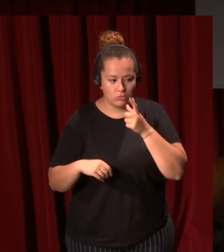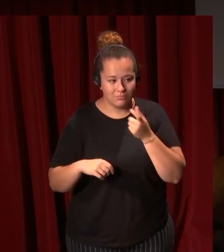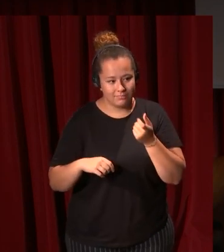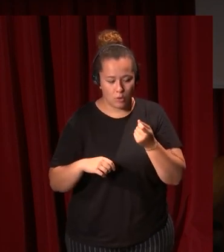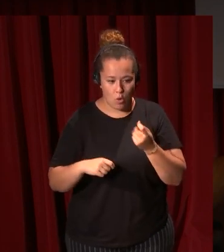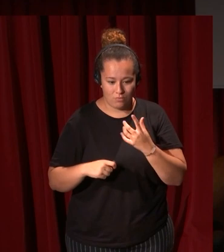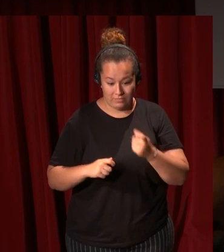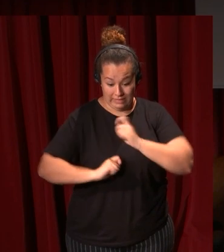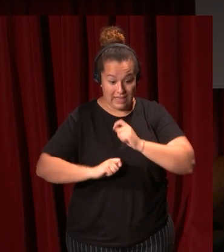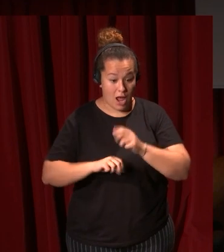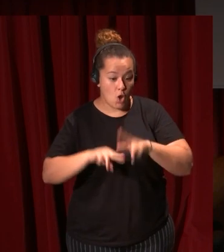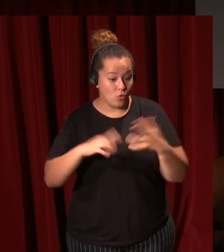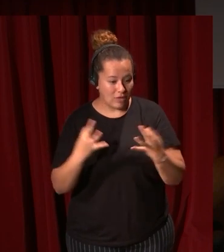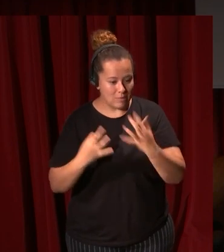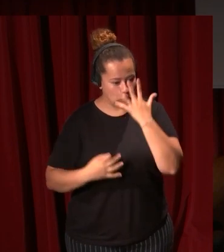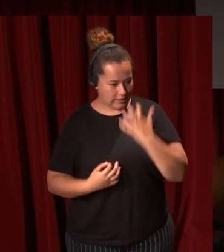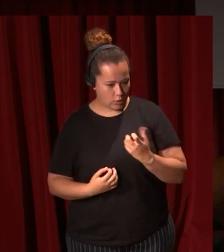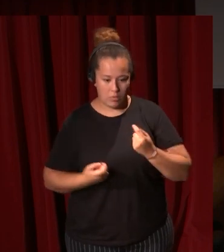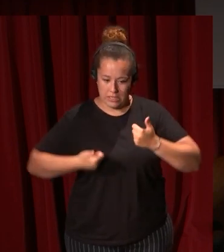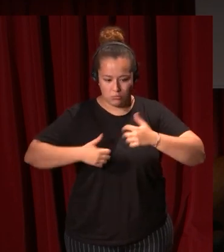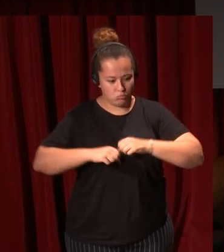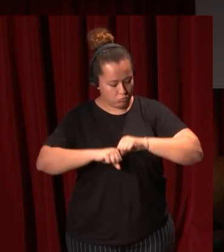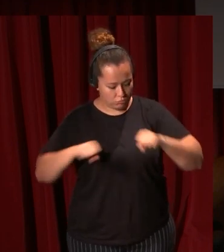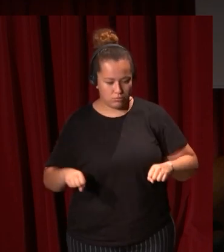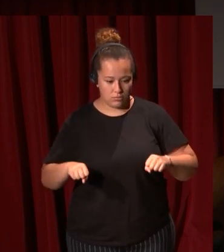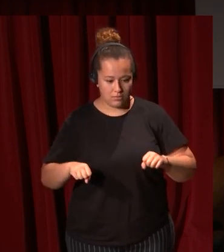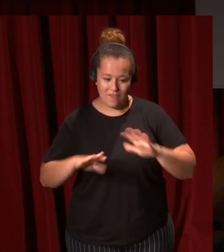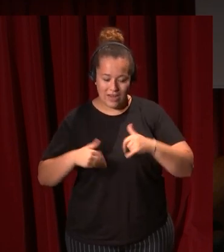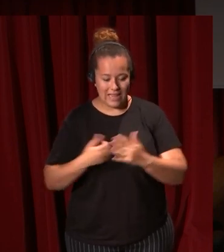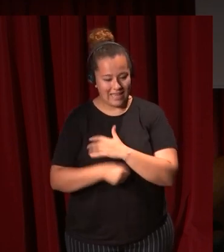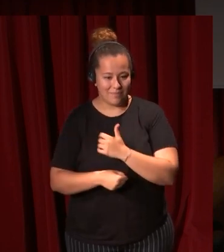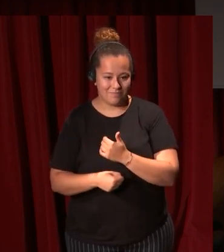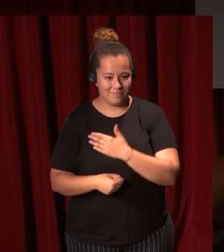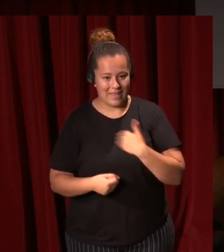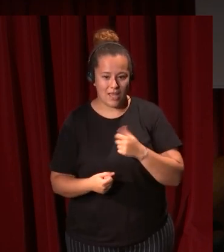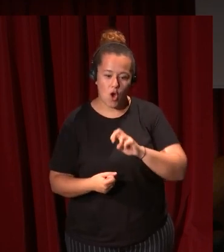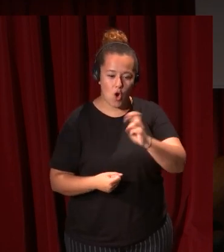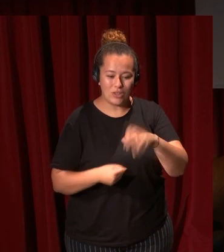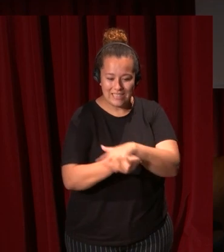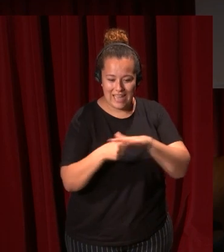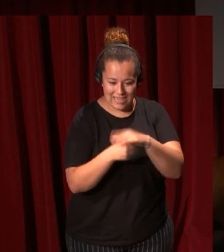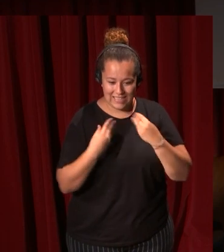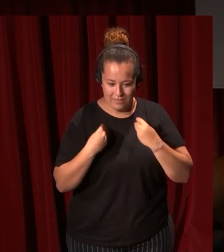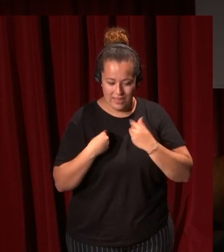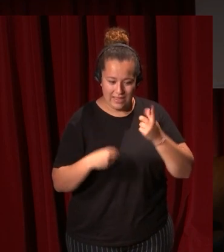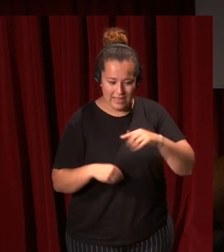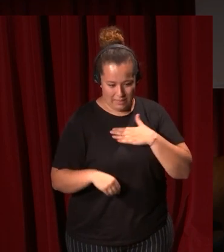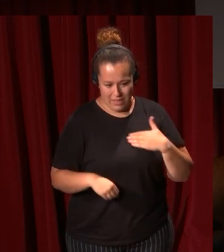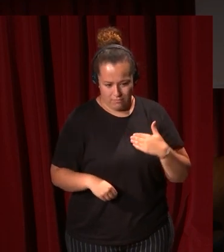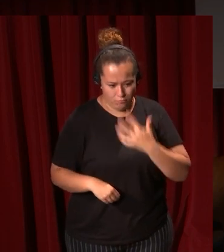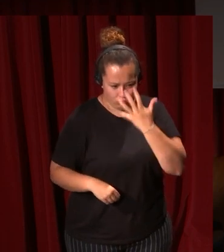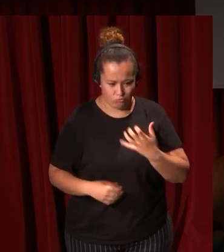y la sobriedad traerlos a otras áreas de la vida. Ponen de moda este asunto y entre